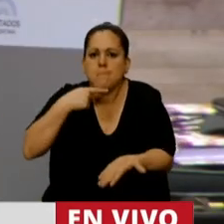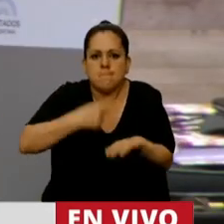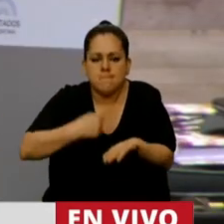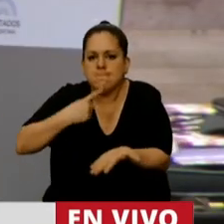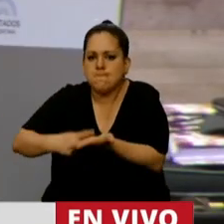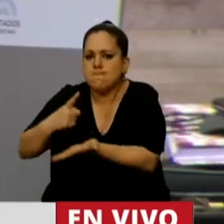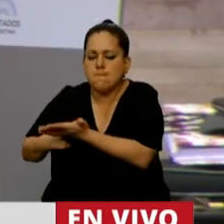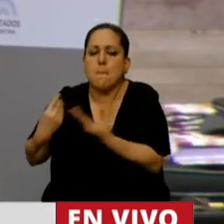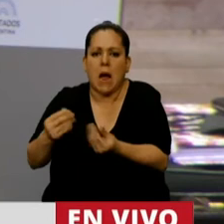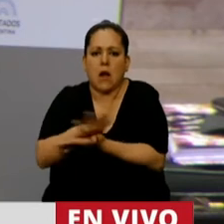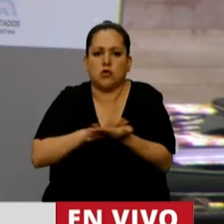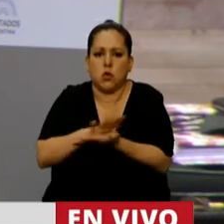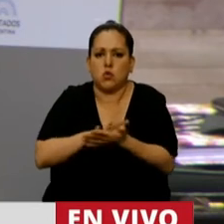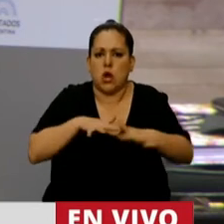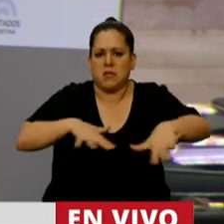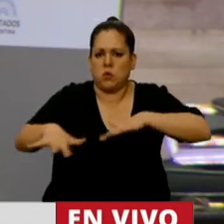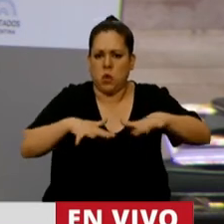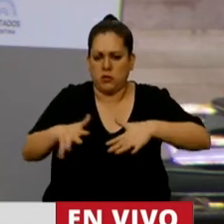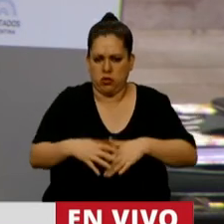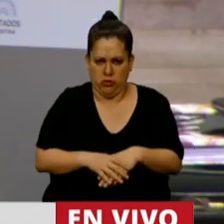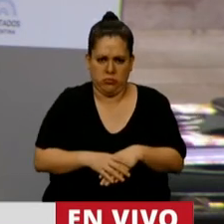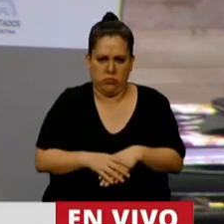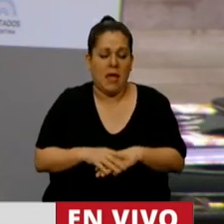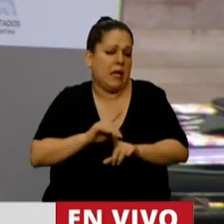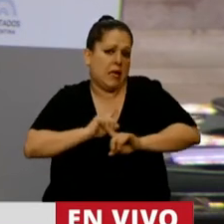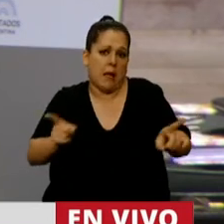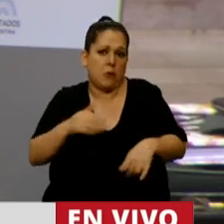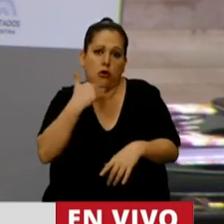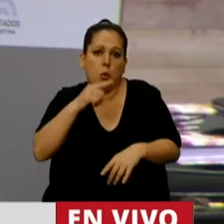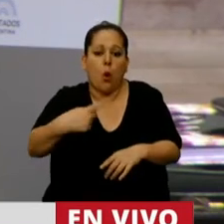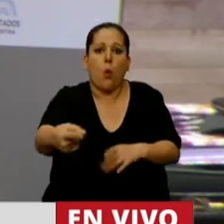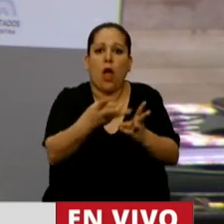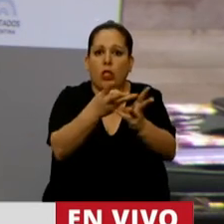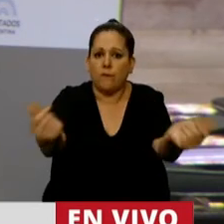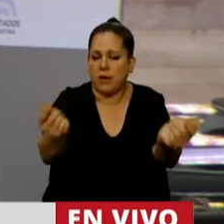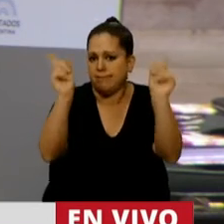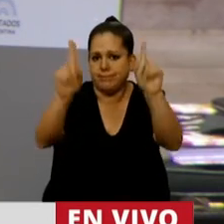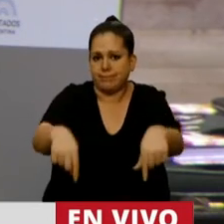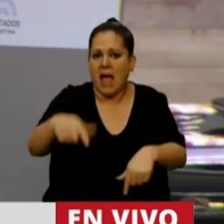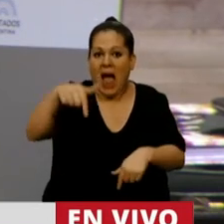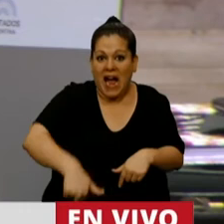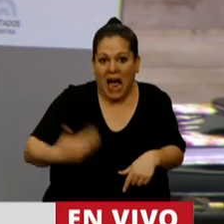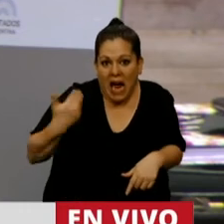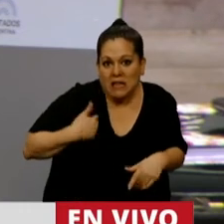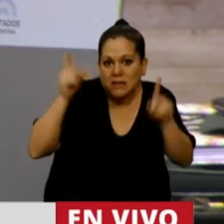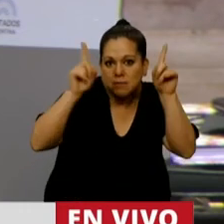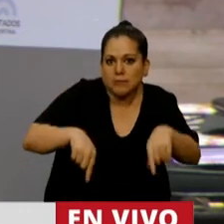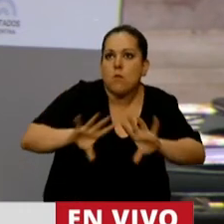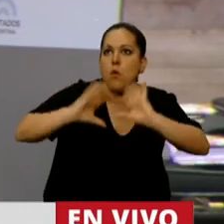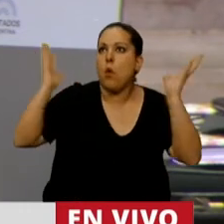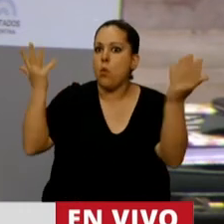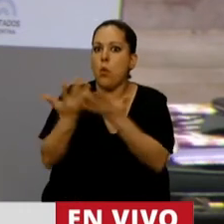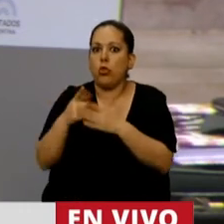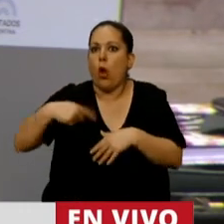resolver esta situación, para poder acompañar esta situación que tampoco sabemos cuándo termina. No lo sabemos acá, no se sabe en el mundo cuándo se